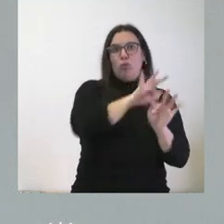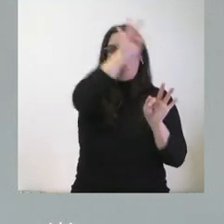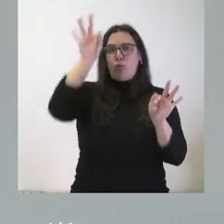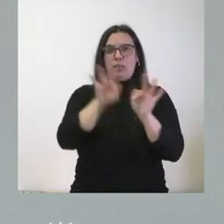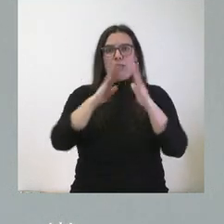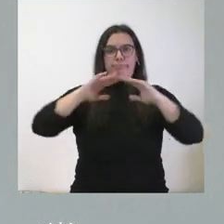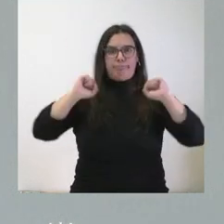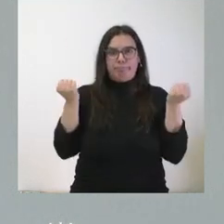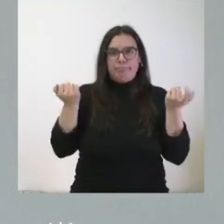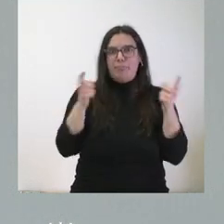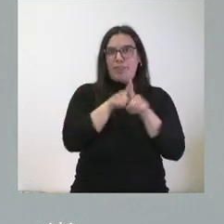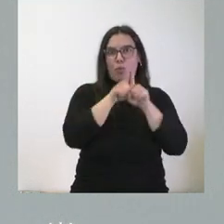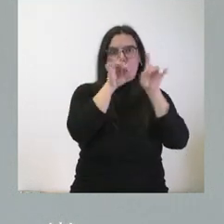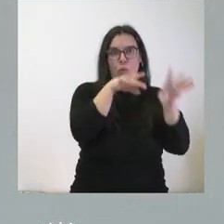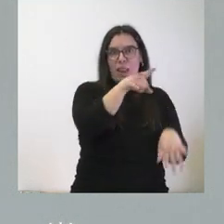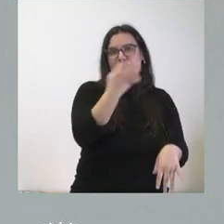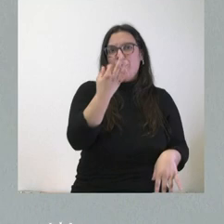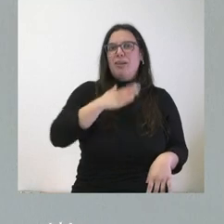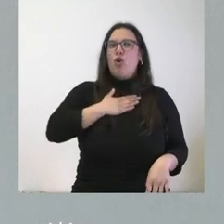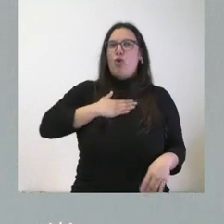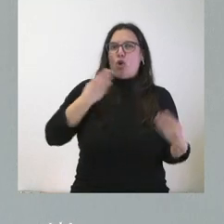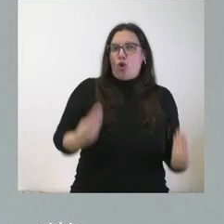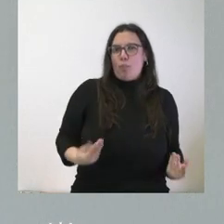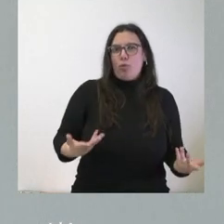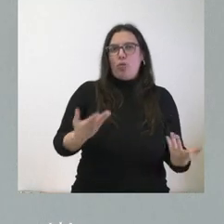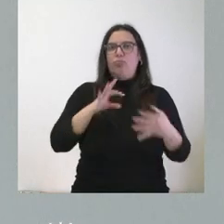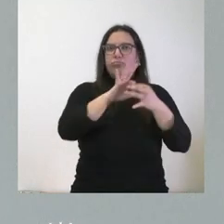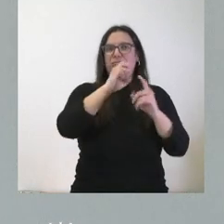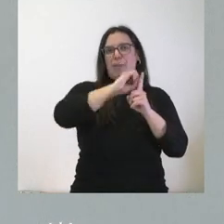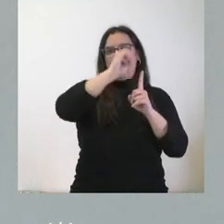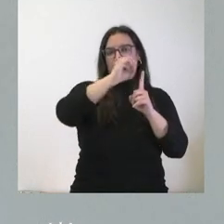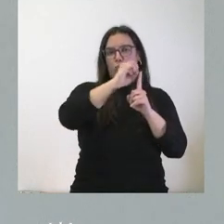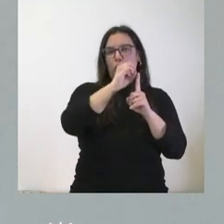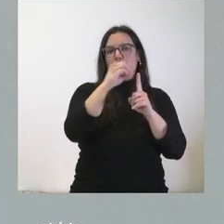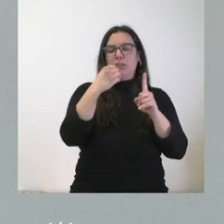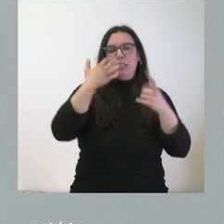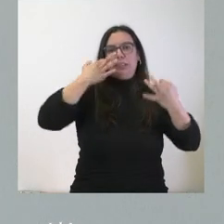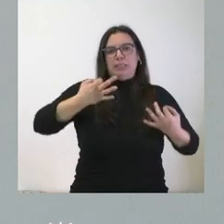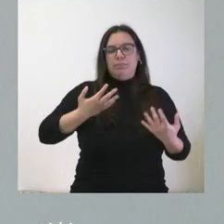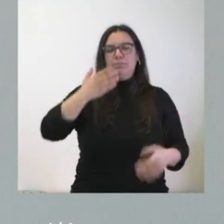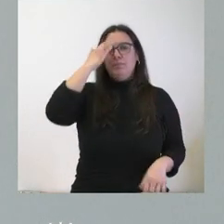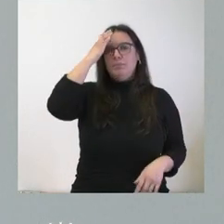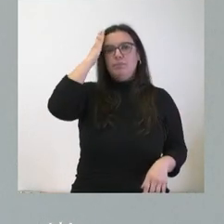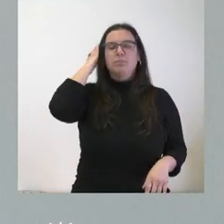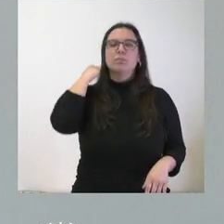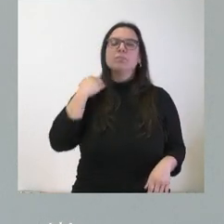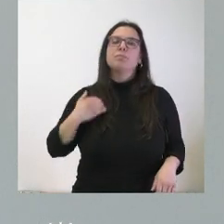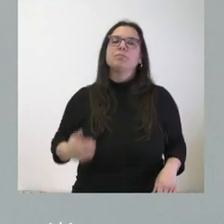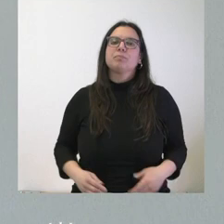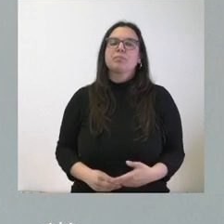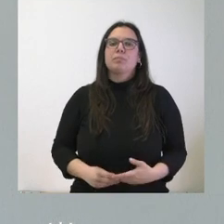y que necesitan un mínimo de confort en torno a las temperaturas que se garantizan con esta inversión que llevamos a cabo.